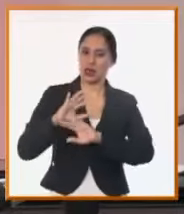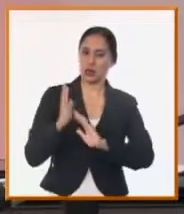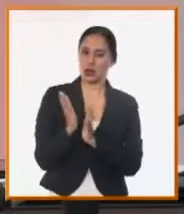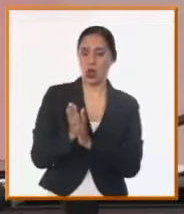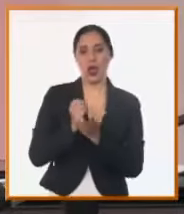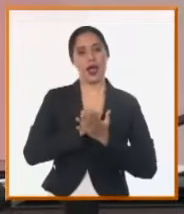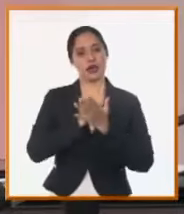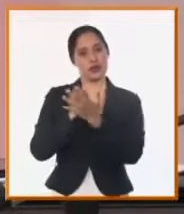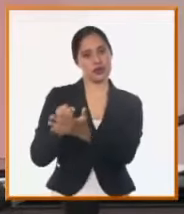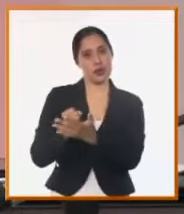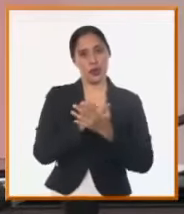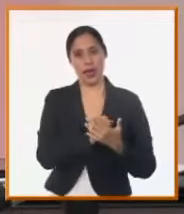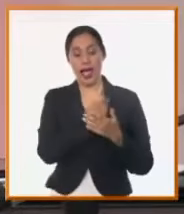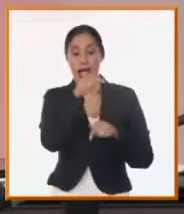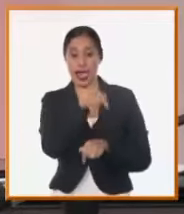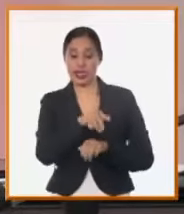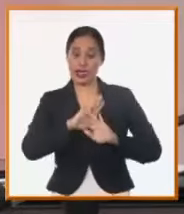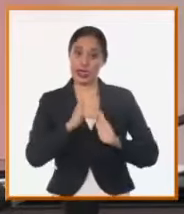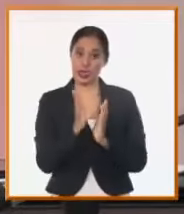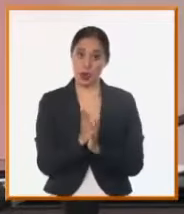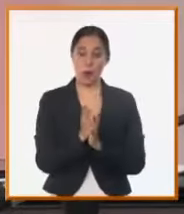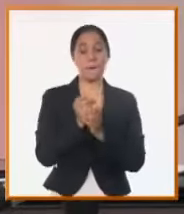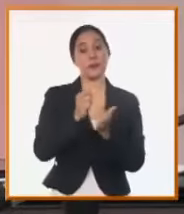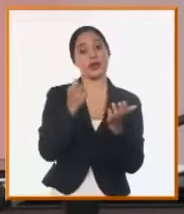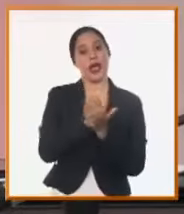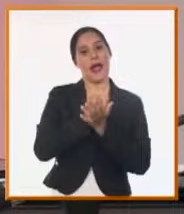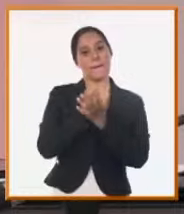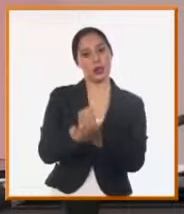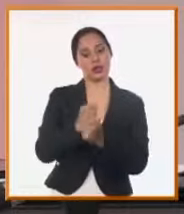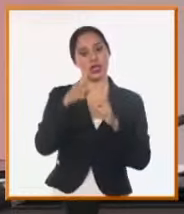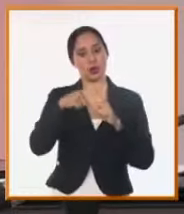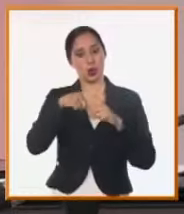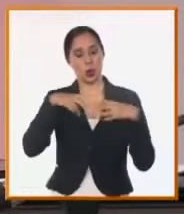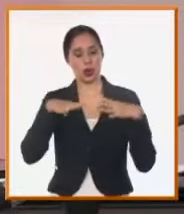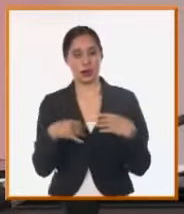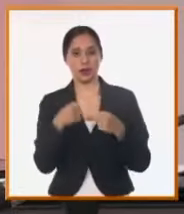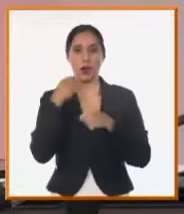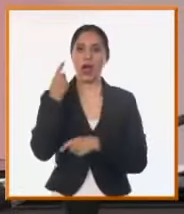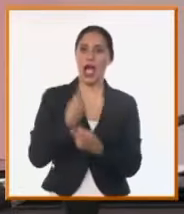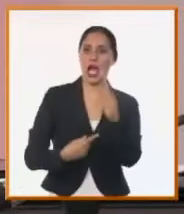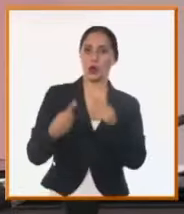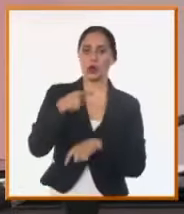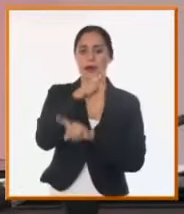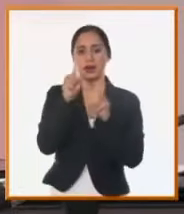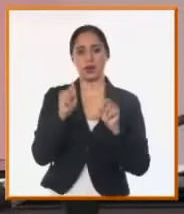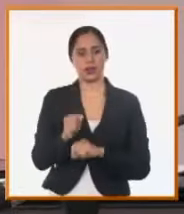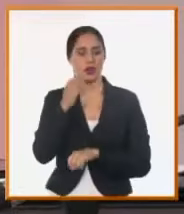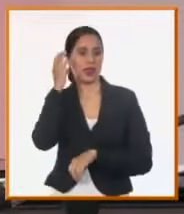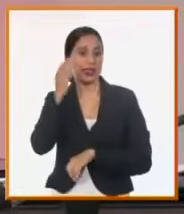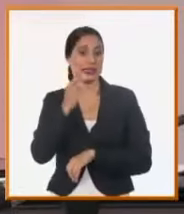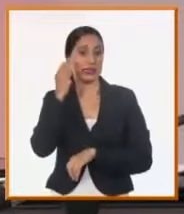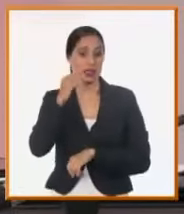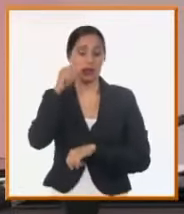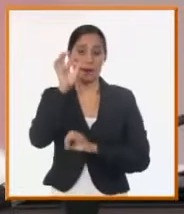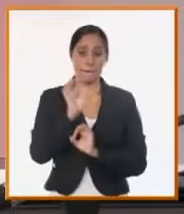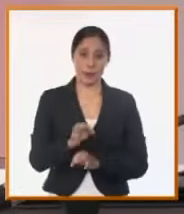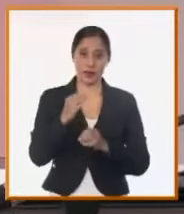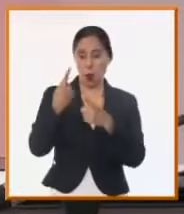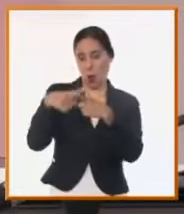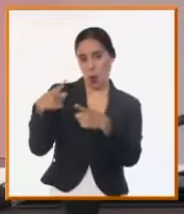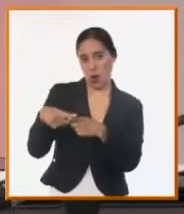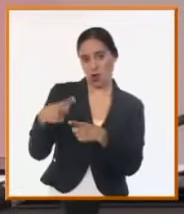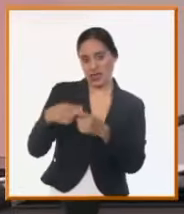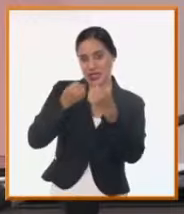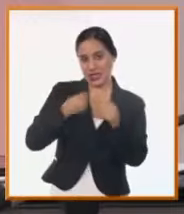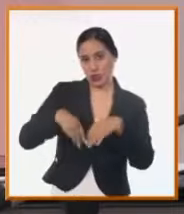en esa ciudad. Son algunas de las opiniones que recibimos junto a estas, varias que tienen que ver también con el tema